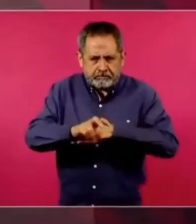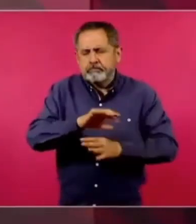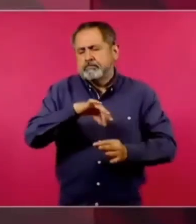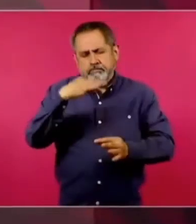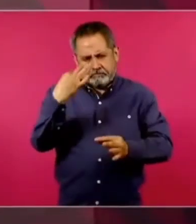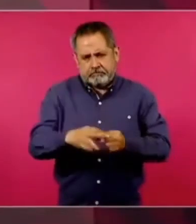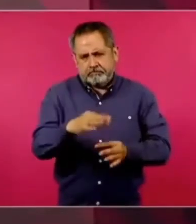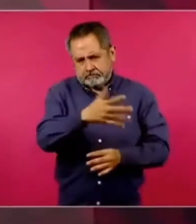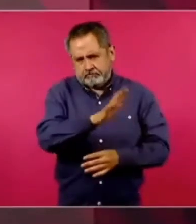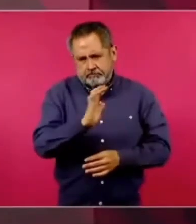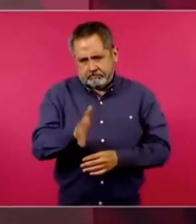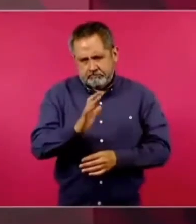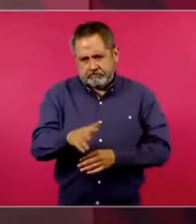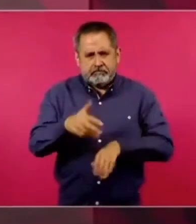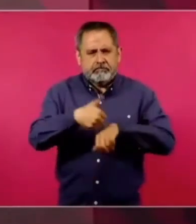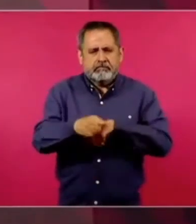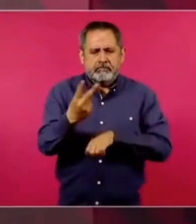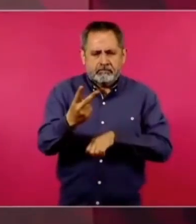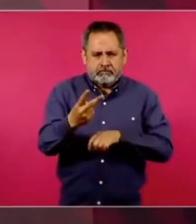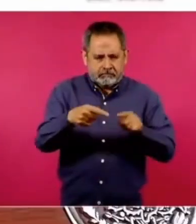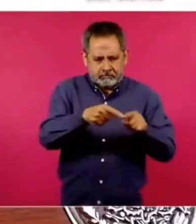el tramo 2. Tenemos,